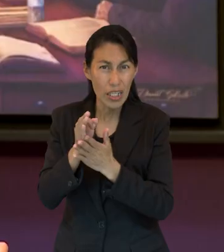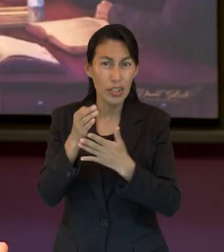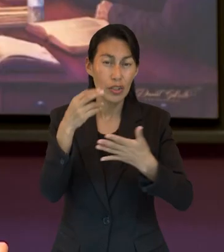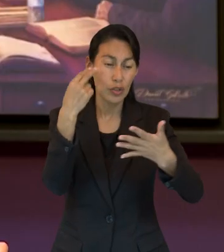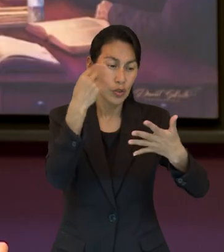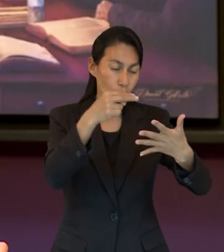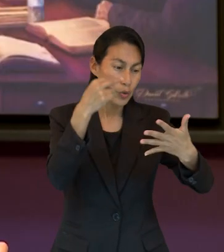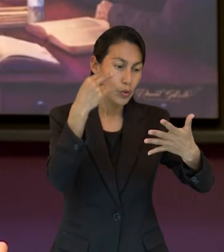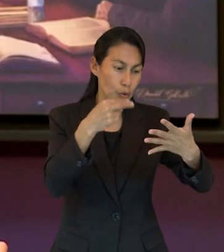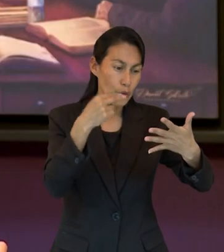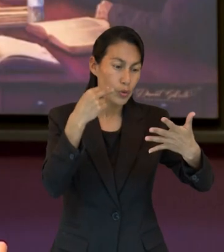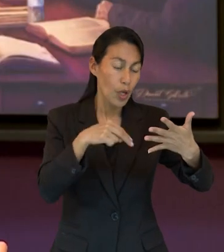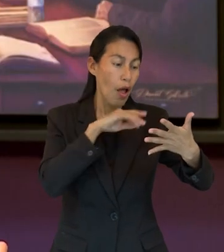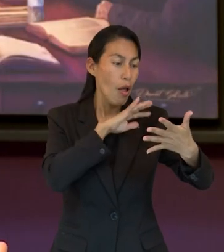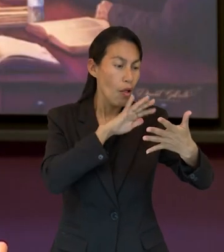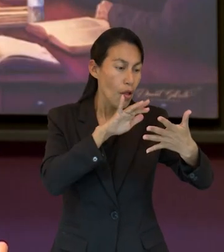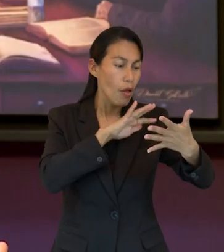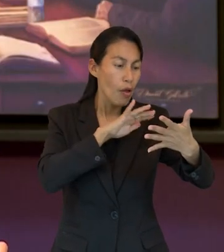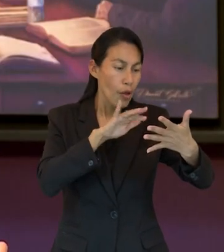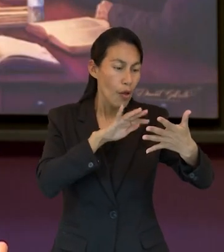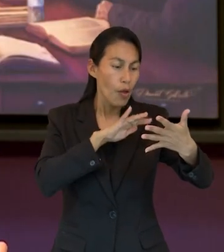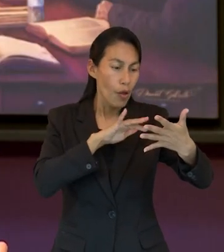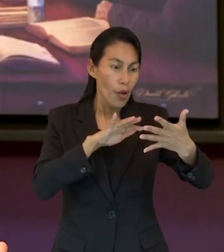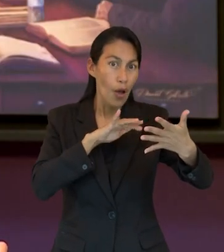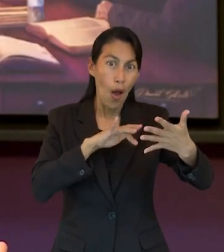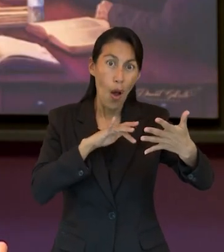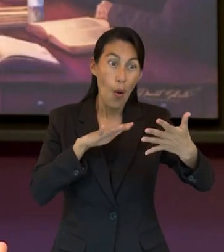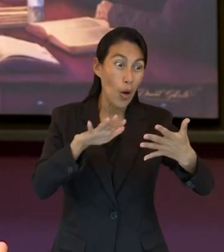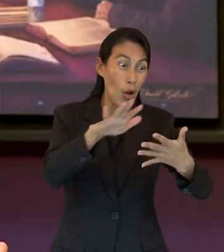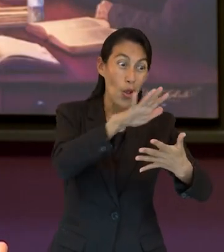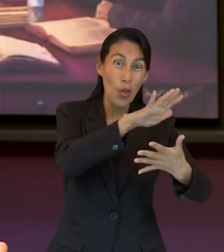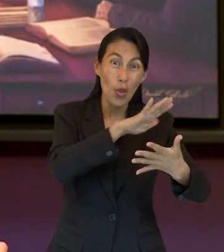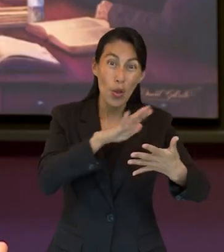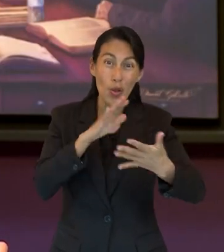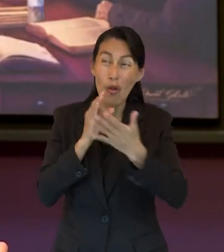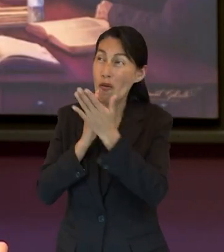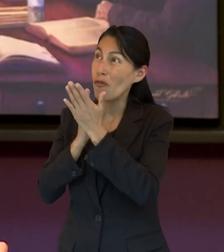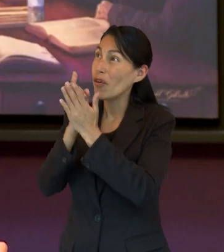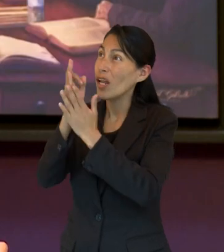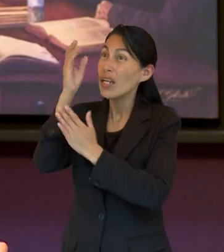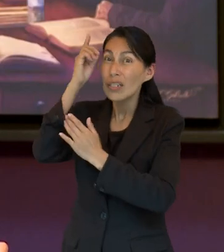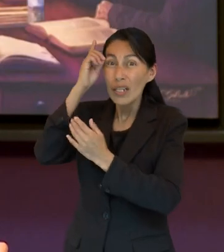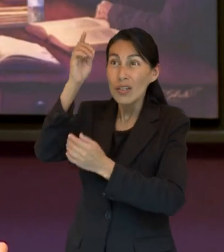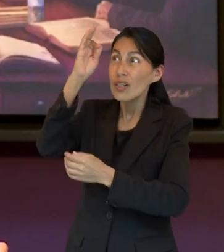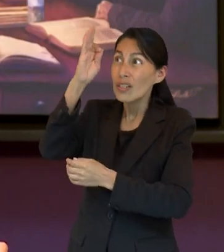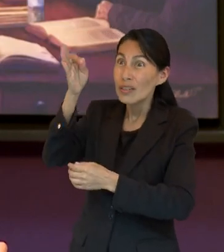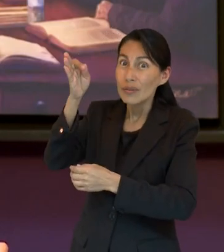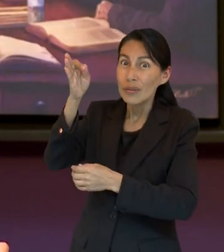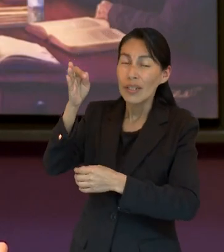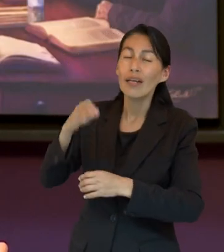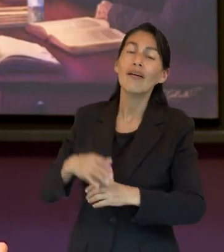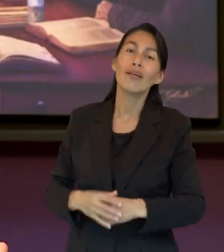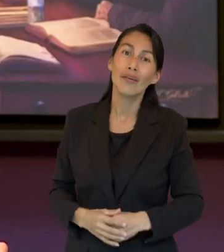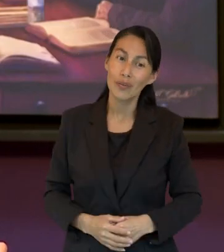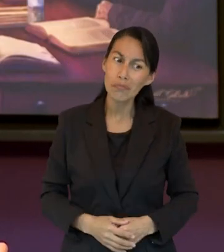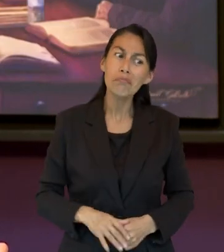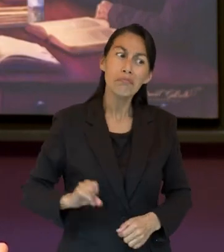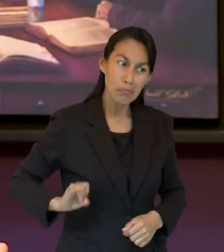puestos allí como un registro de que han profesado a Dios.